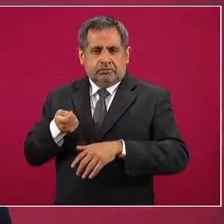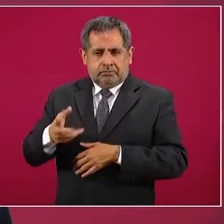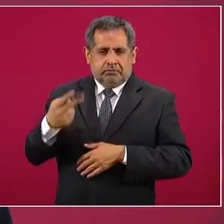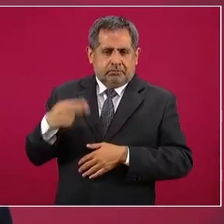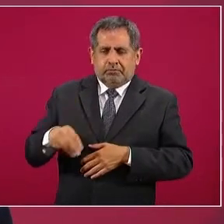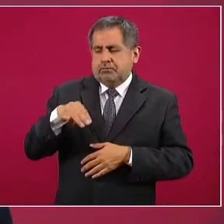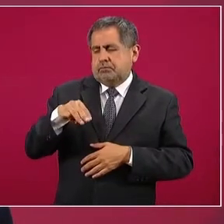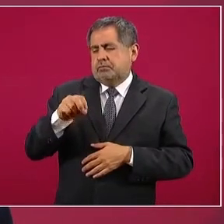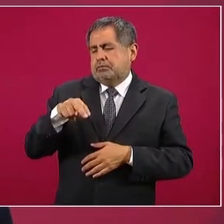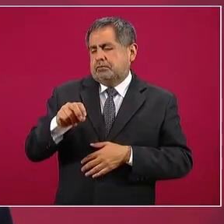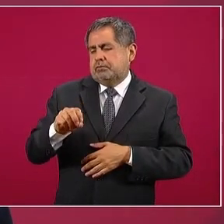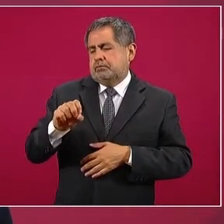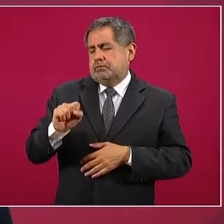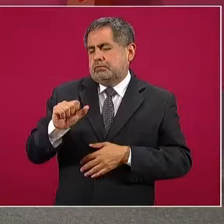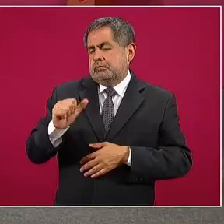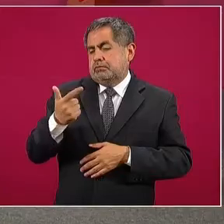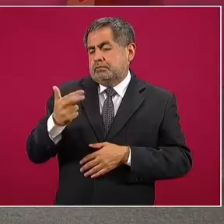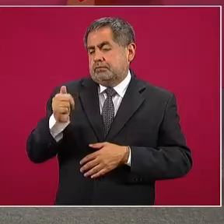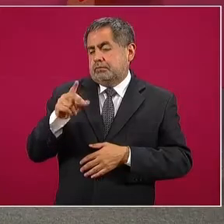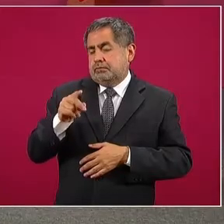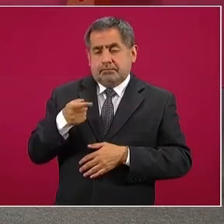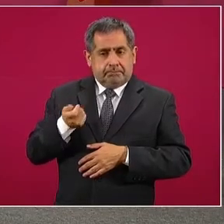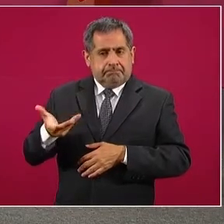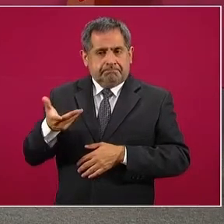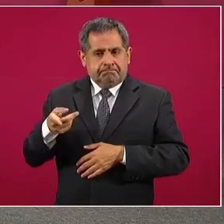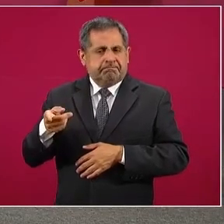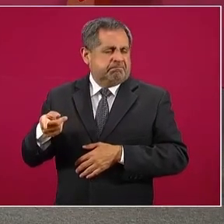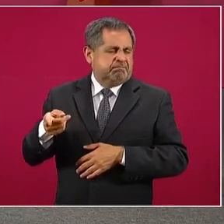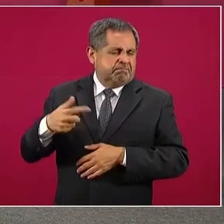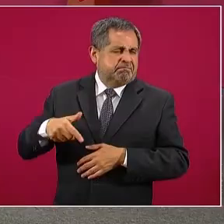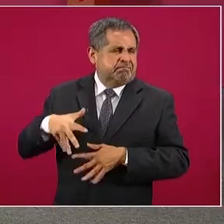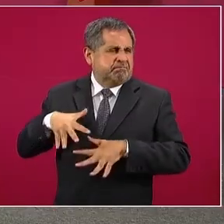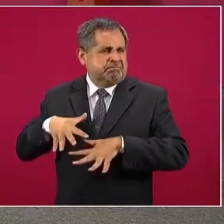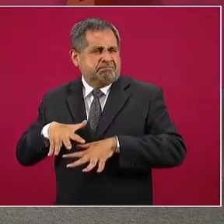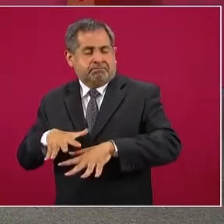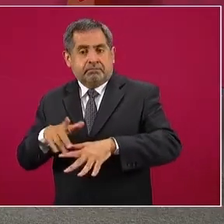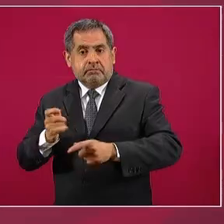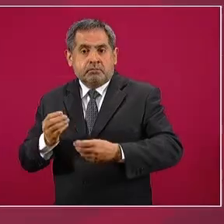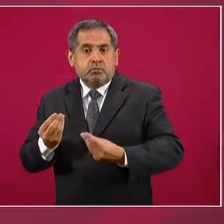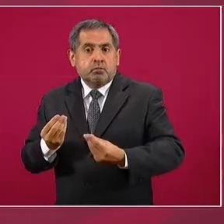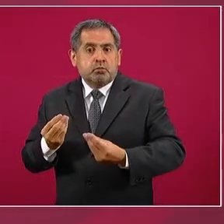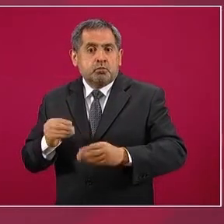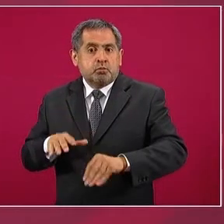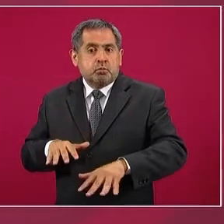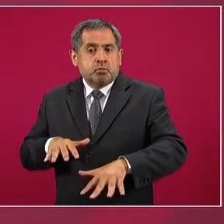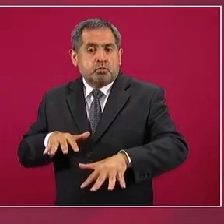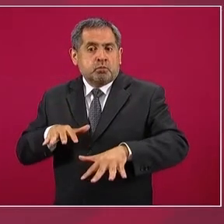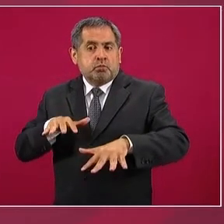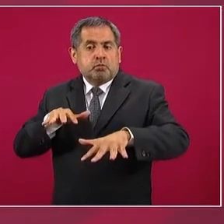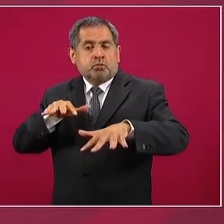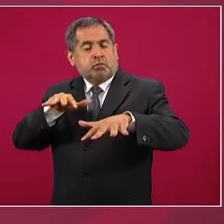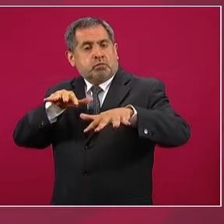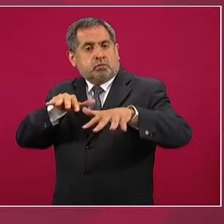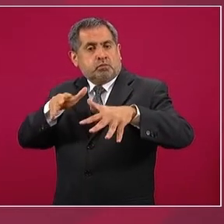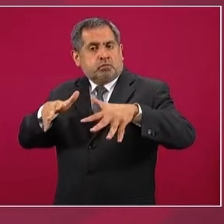y está creciendo mucho, afectando